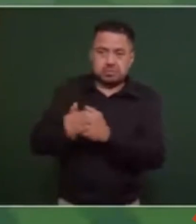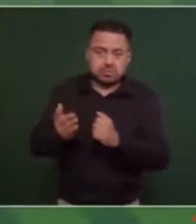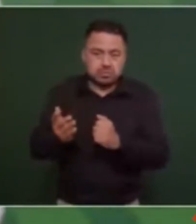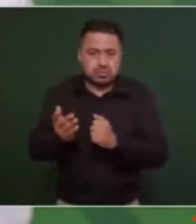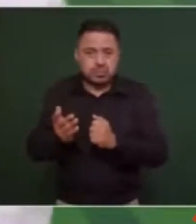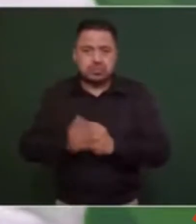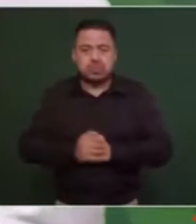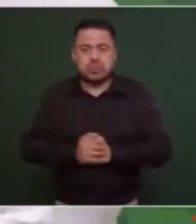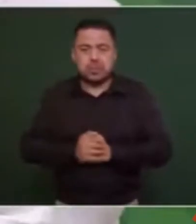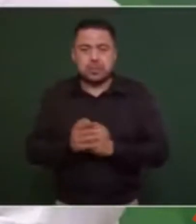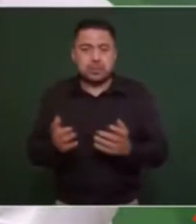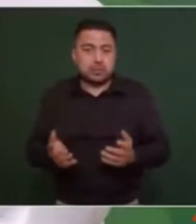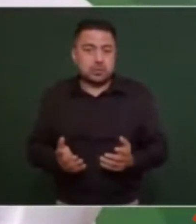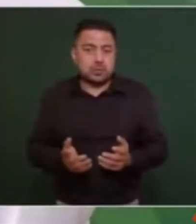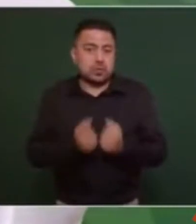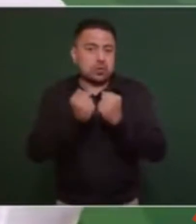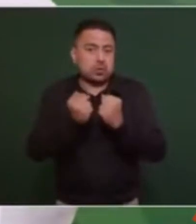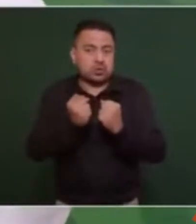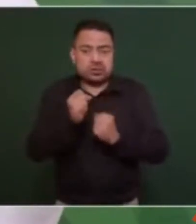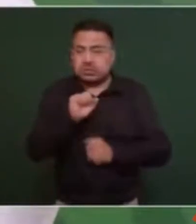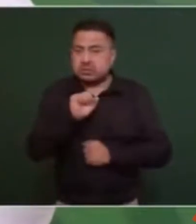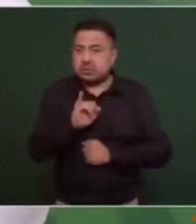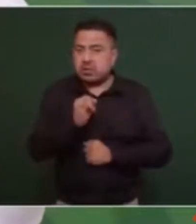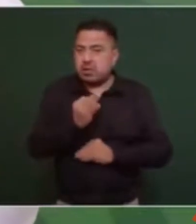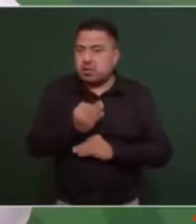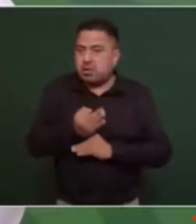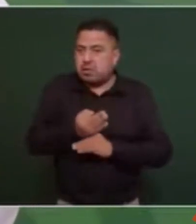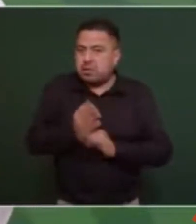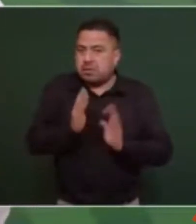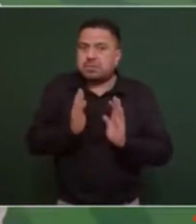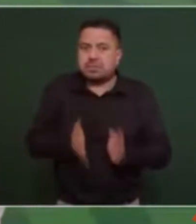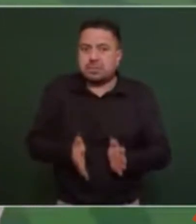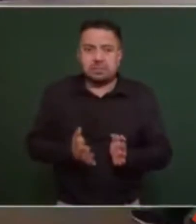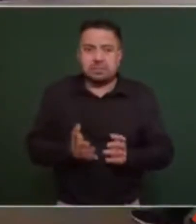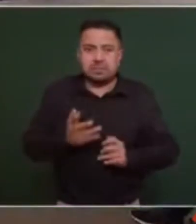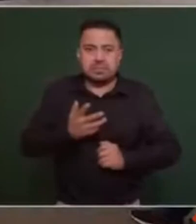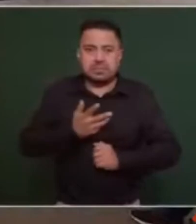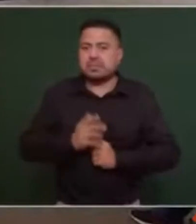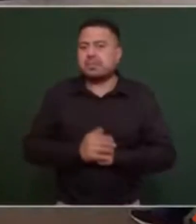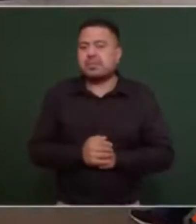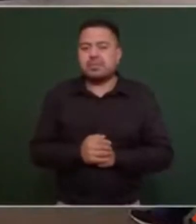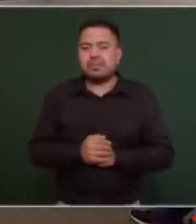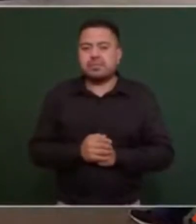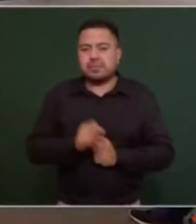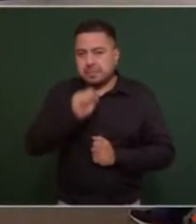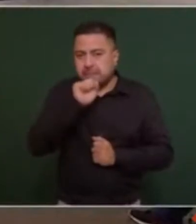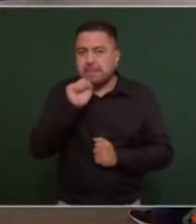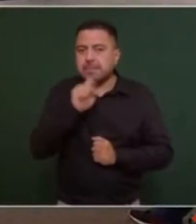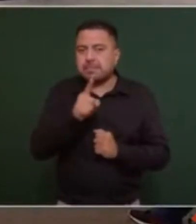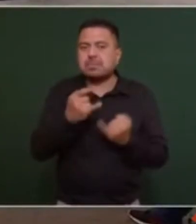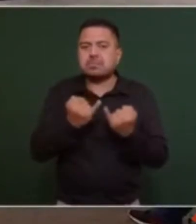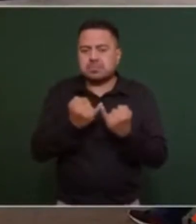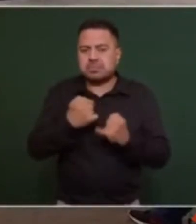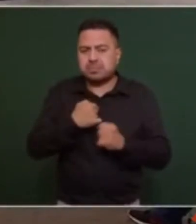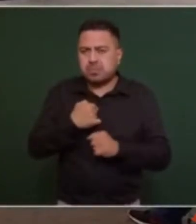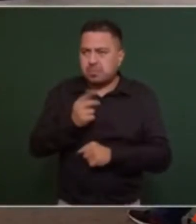logrando desde desde ahora y también invité